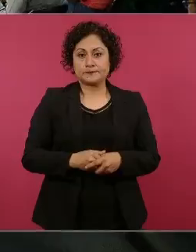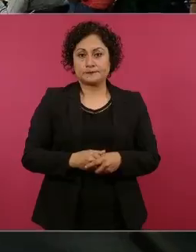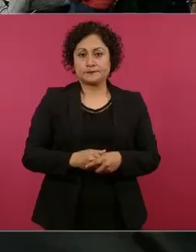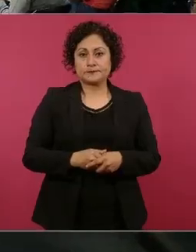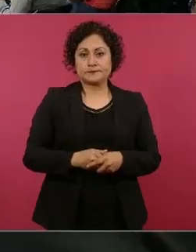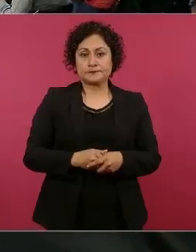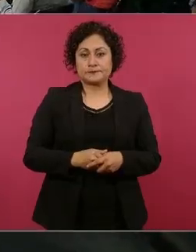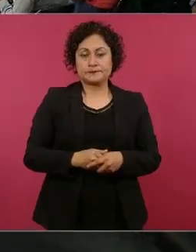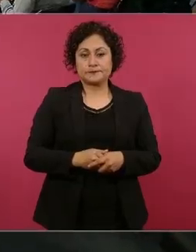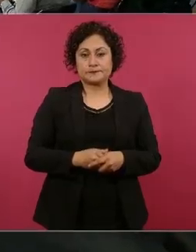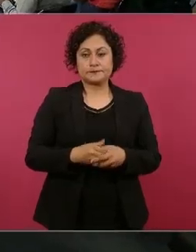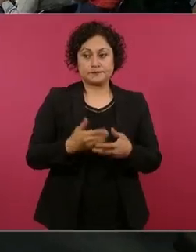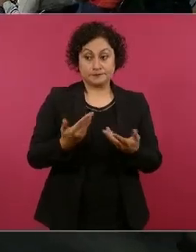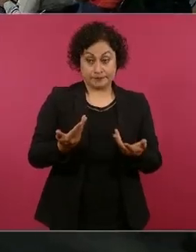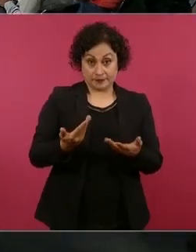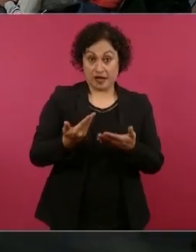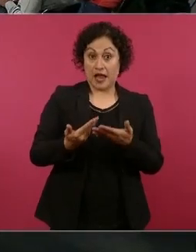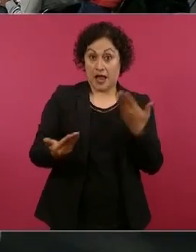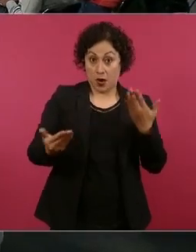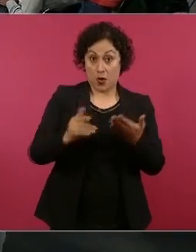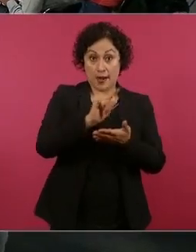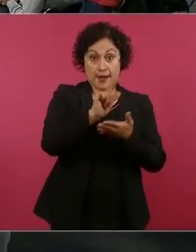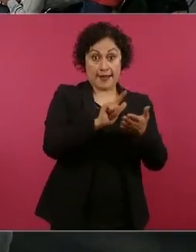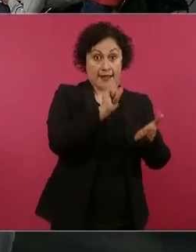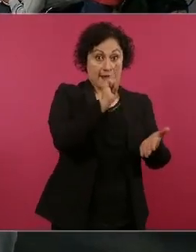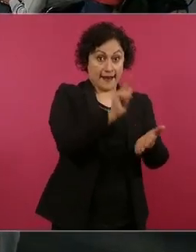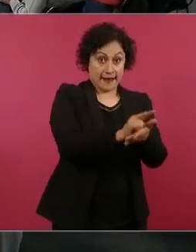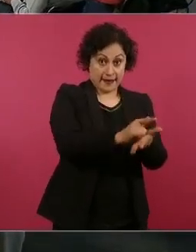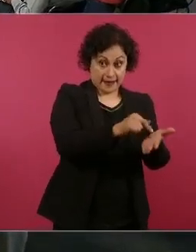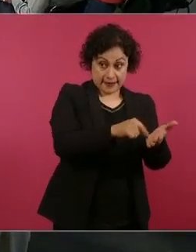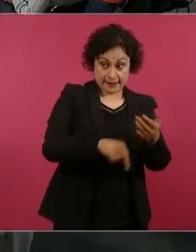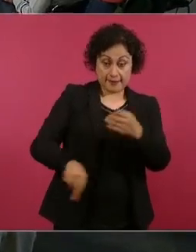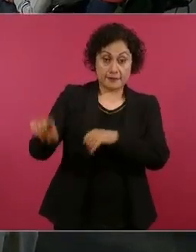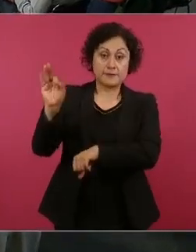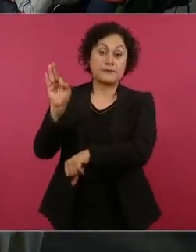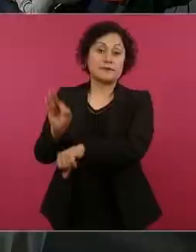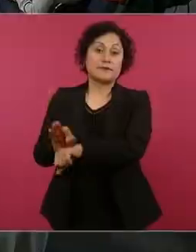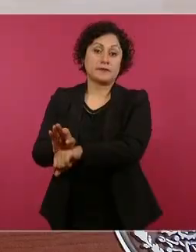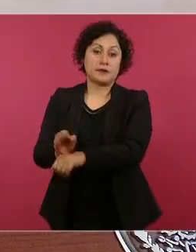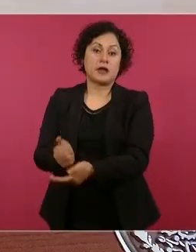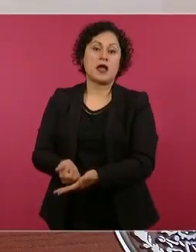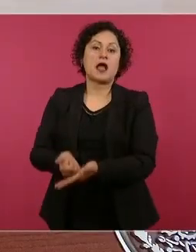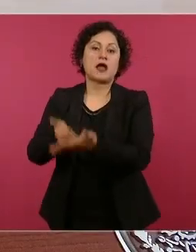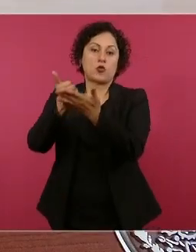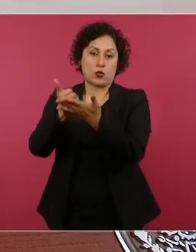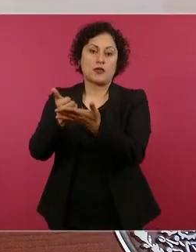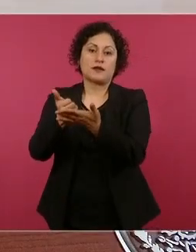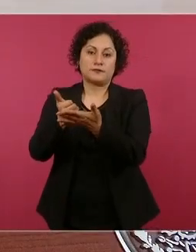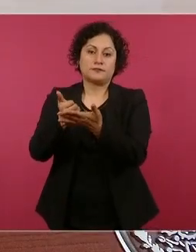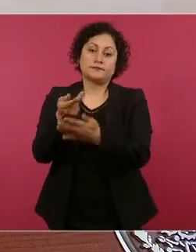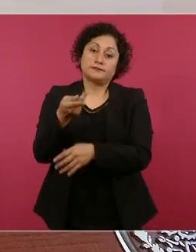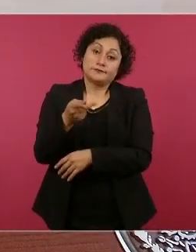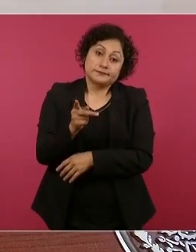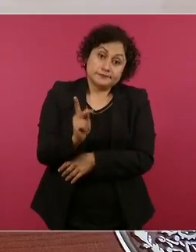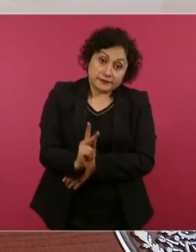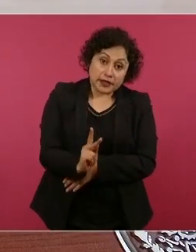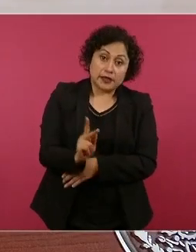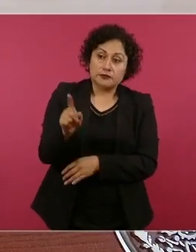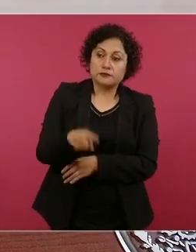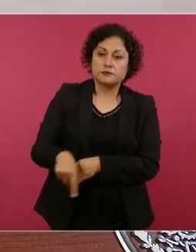Y con esa ley se les puede proteger, siempre y cuando nos ayuden